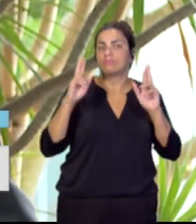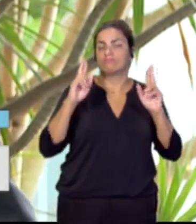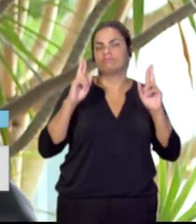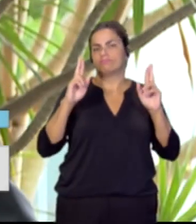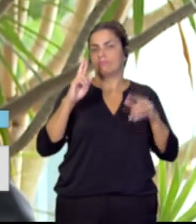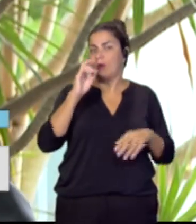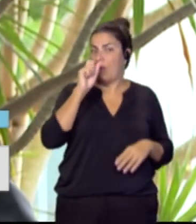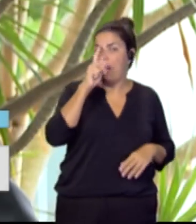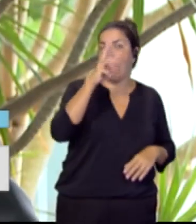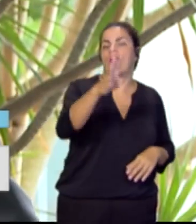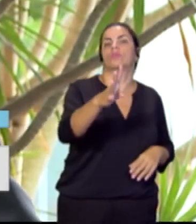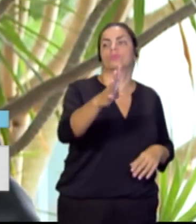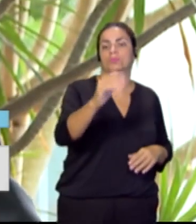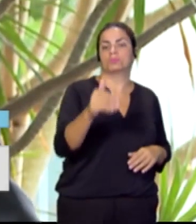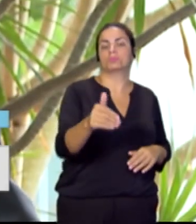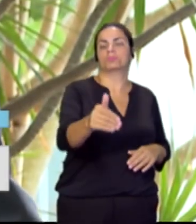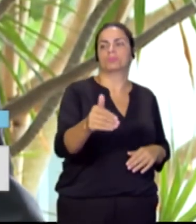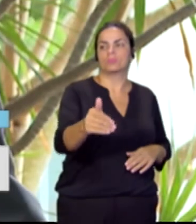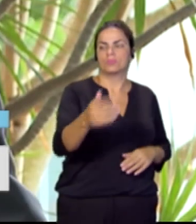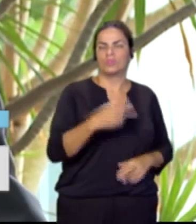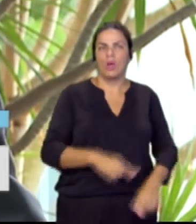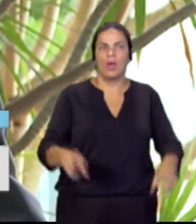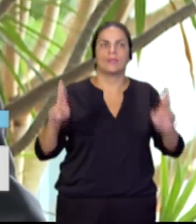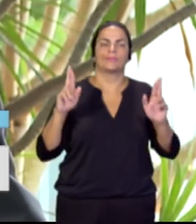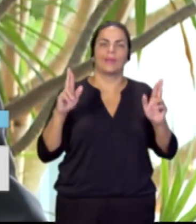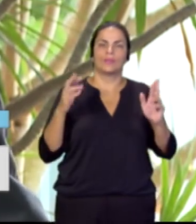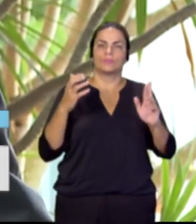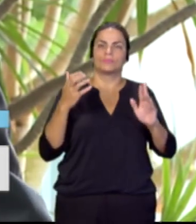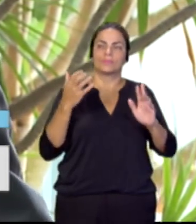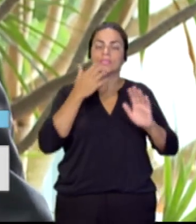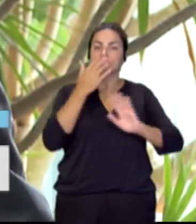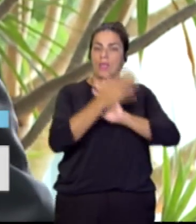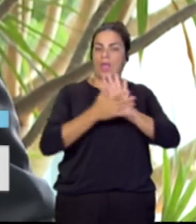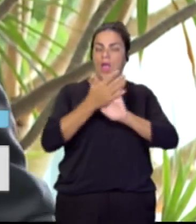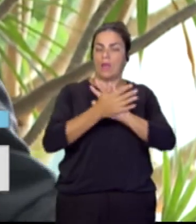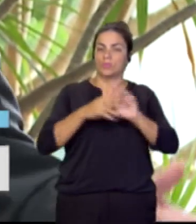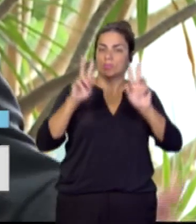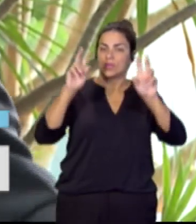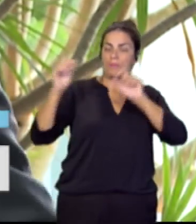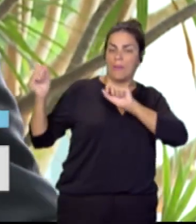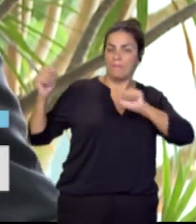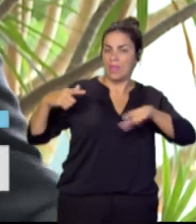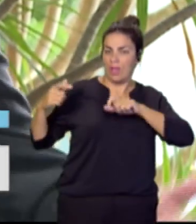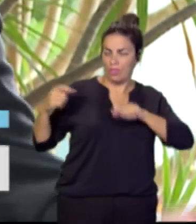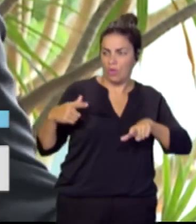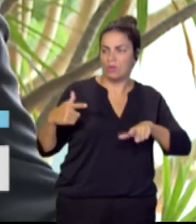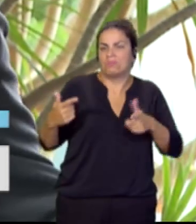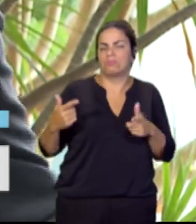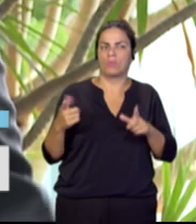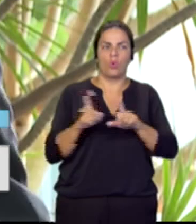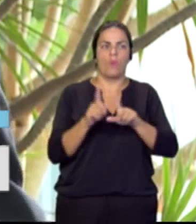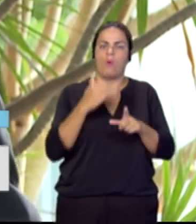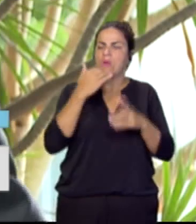hablar de migración sea un tema normal,